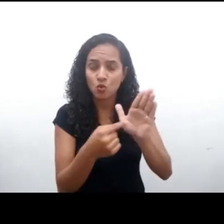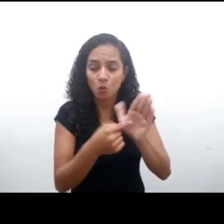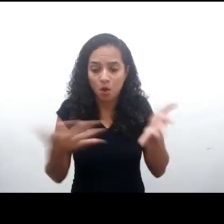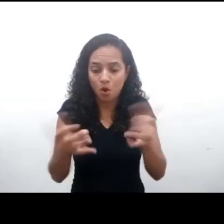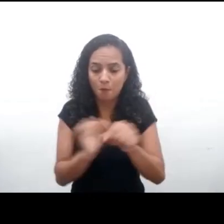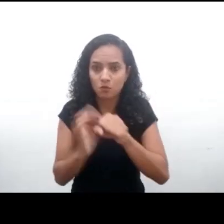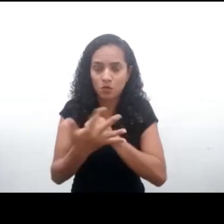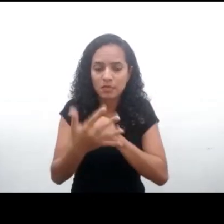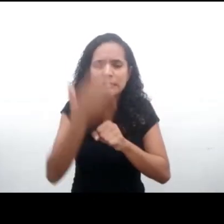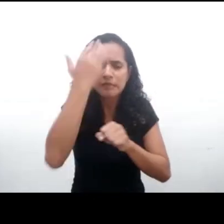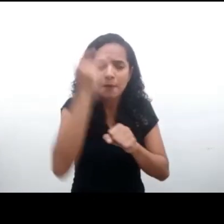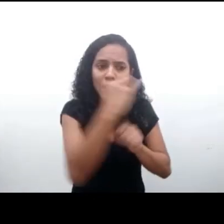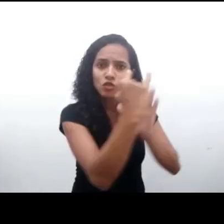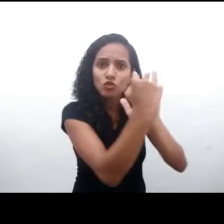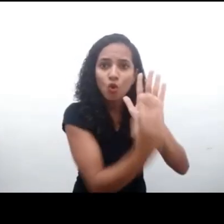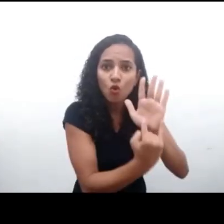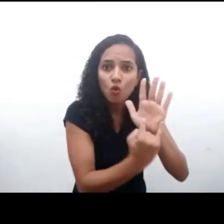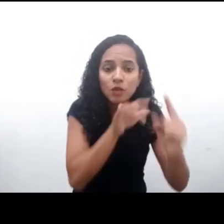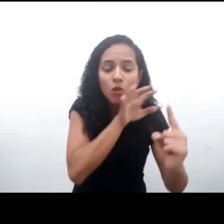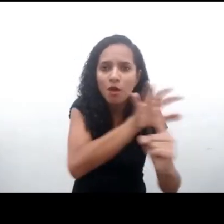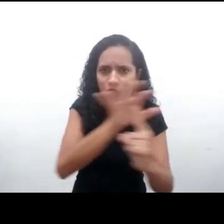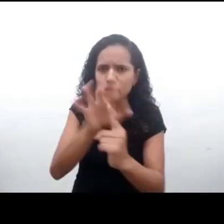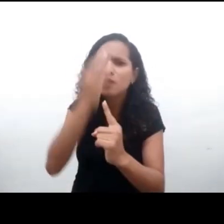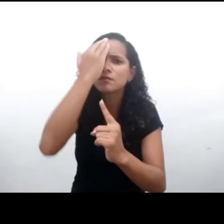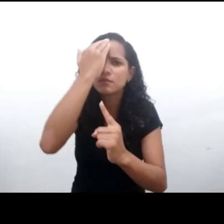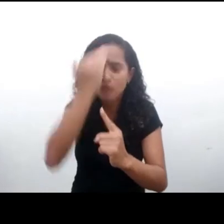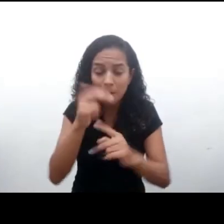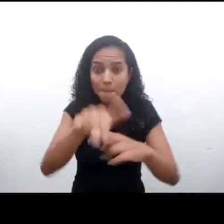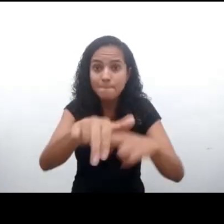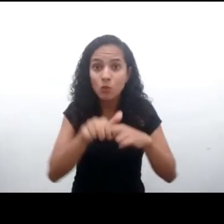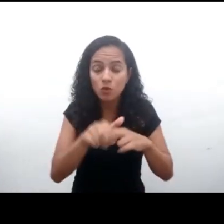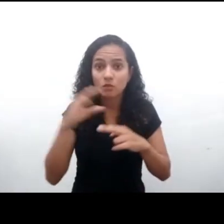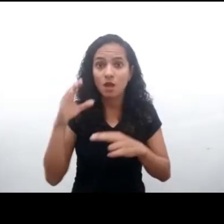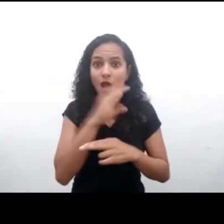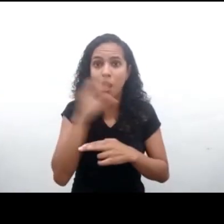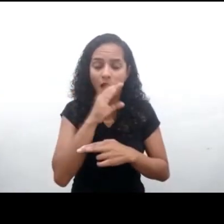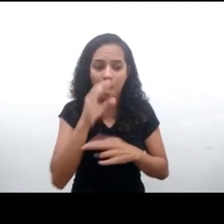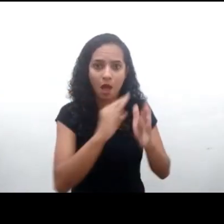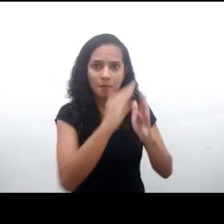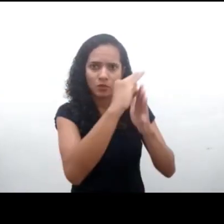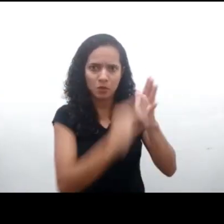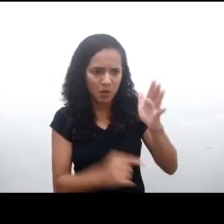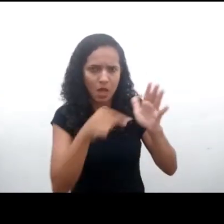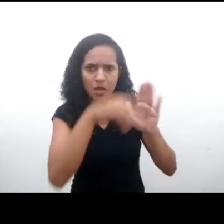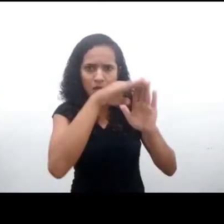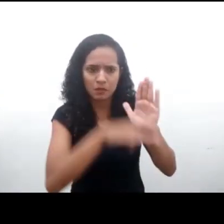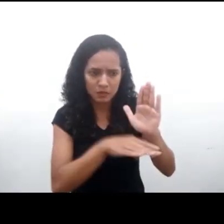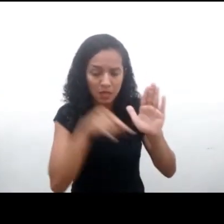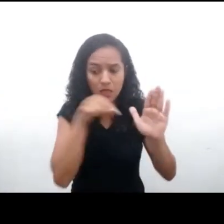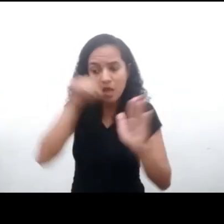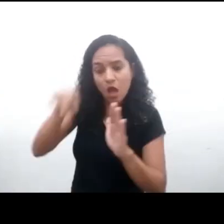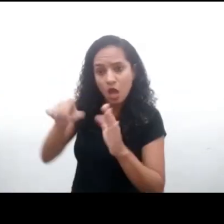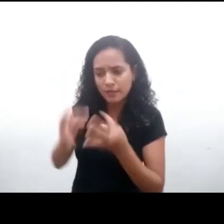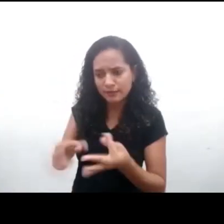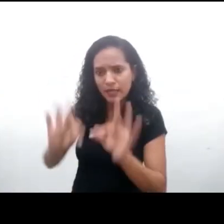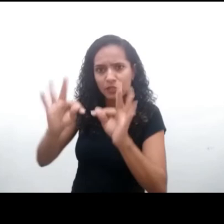el proceso en estos momentos de utilización de los medios digitales. Y los